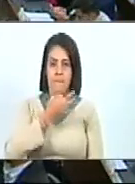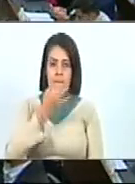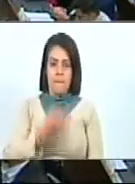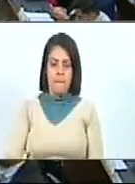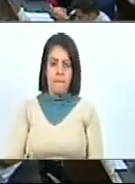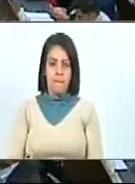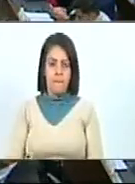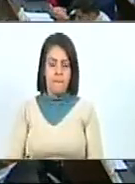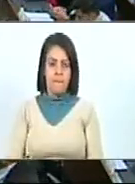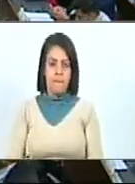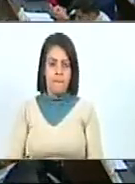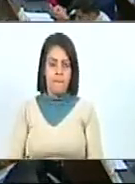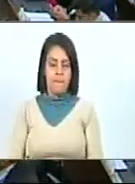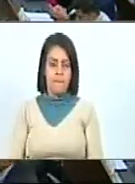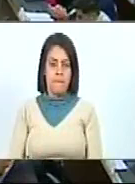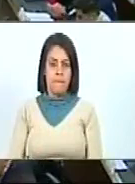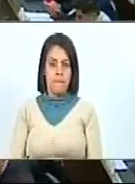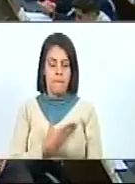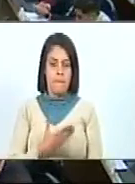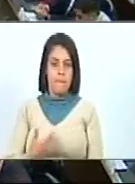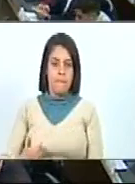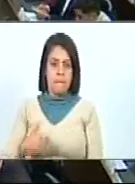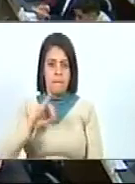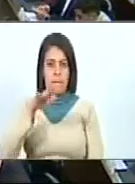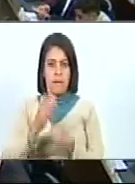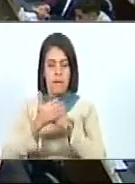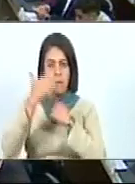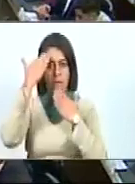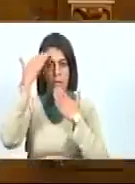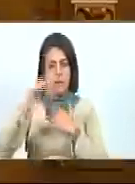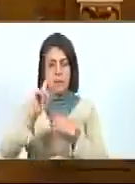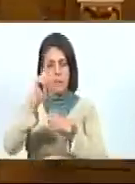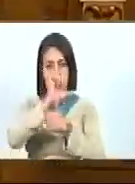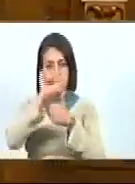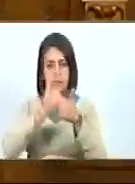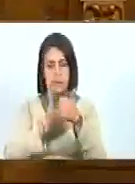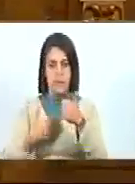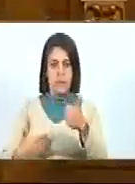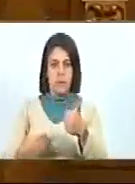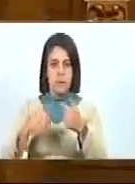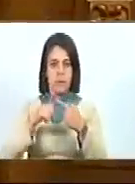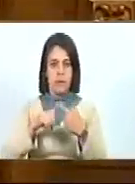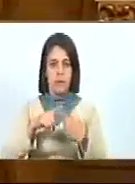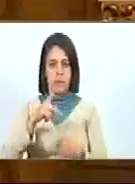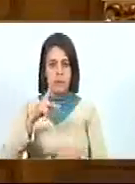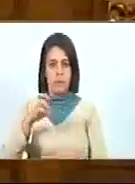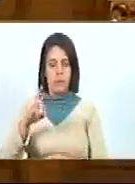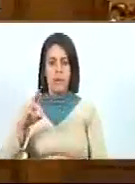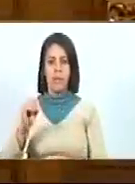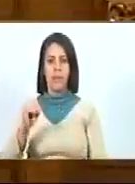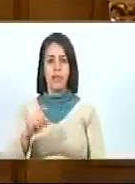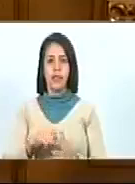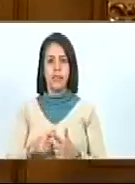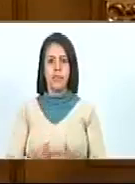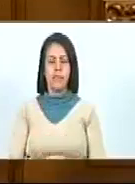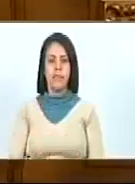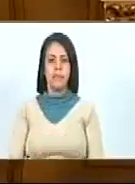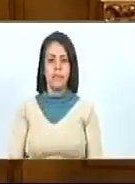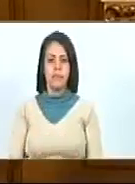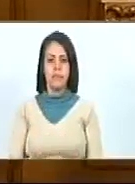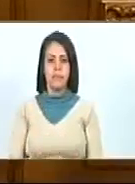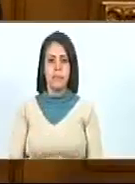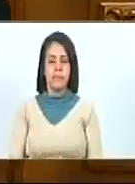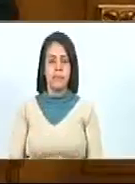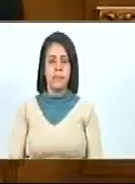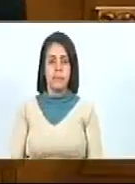Aunque Está Ausente Nuestro Presidente Rodríguez Saludos A Nuestro Primer Vice Presidente Pedro Infante A Nuestra Segunda Vice Presidenta